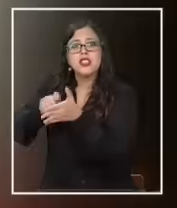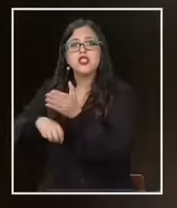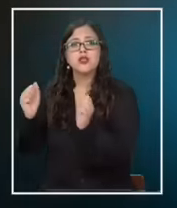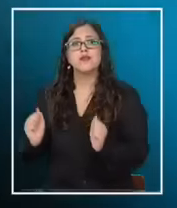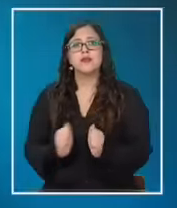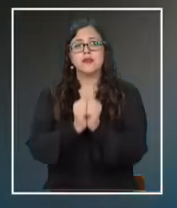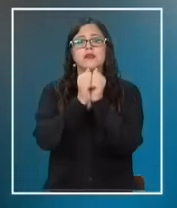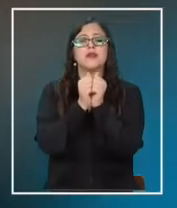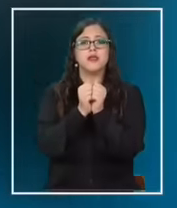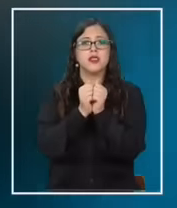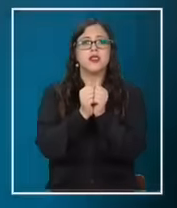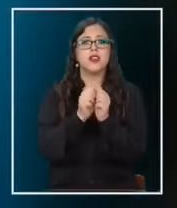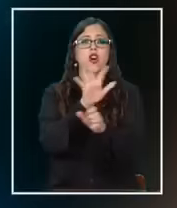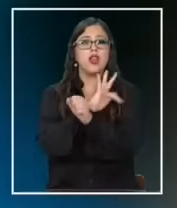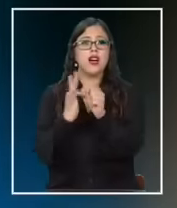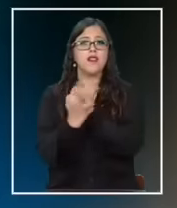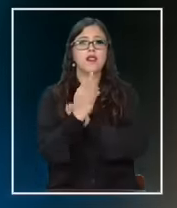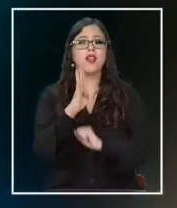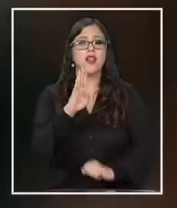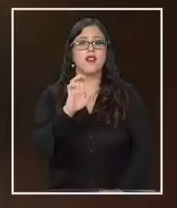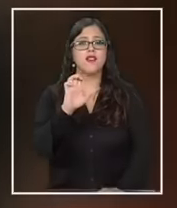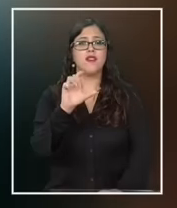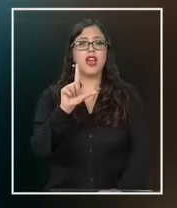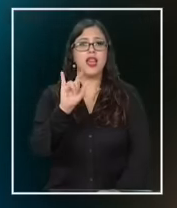los acompañen junto a la fundación Believing